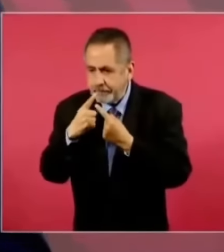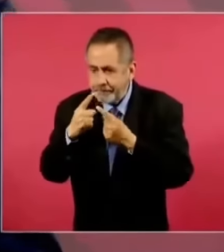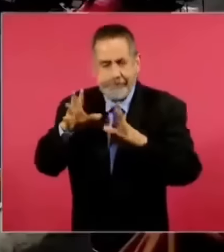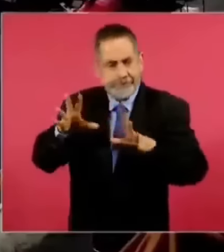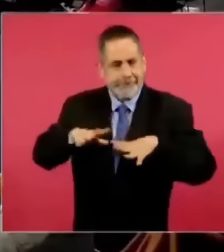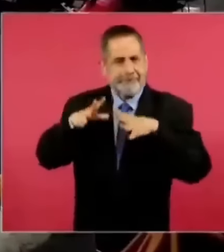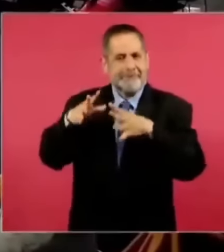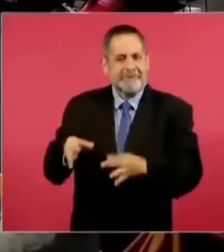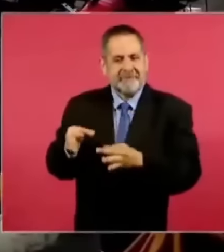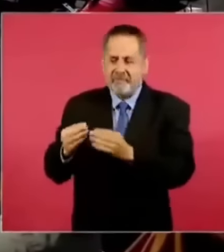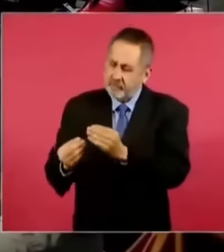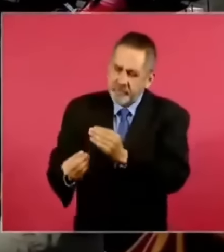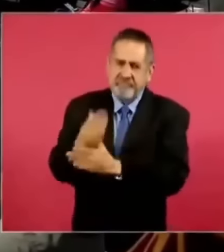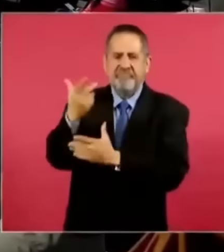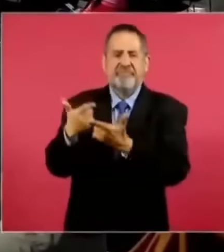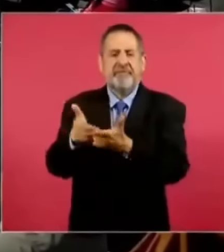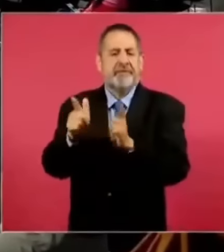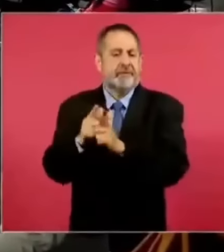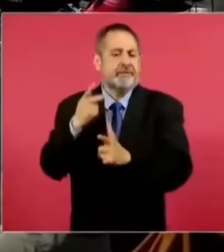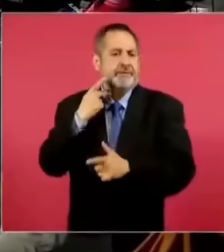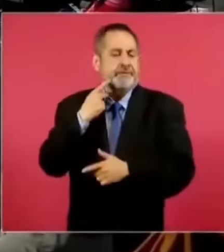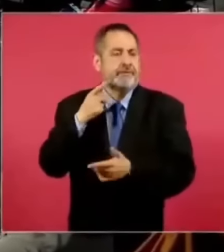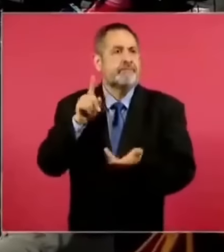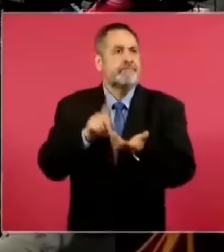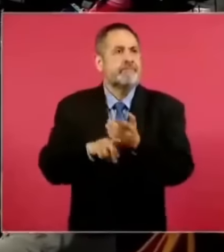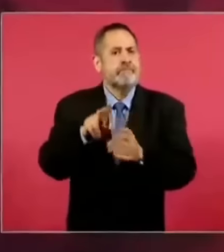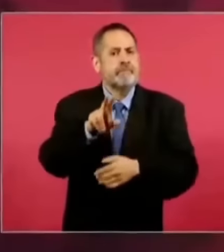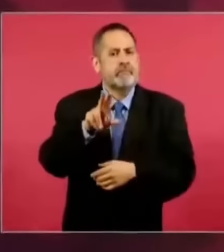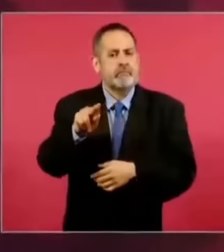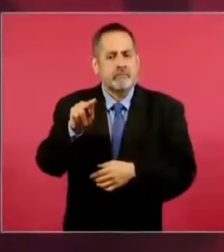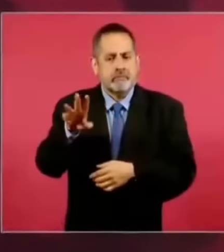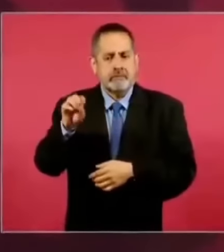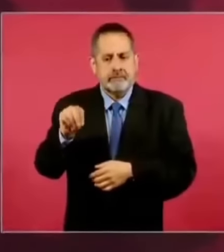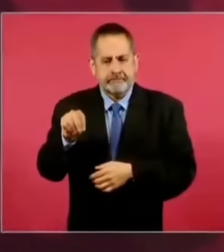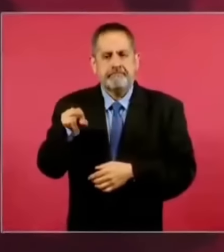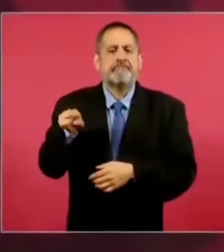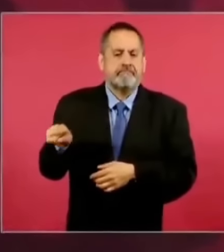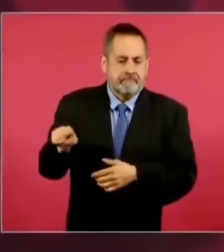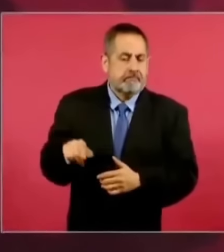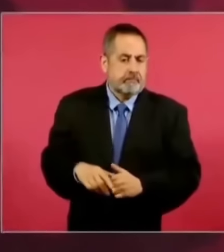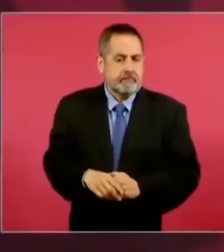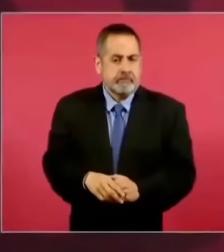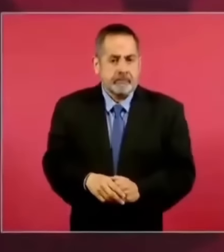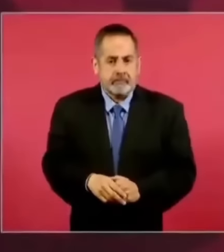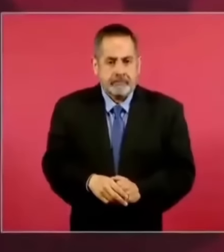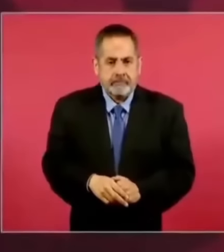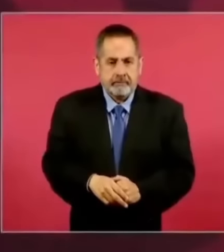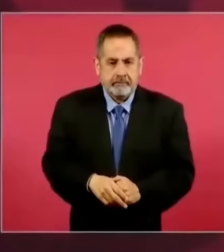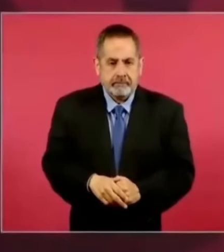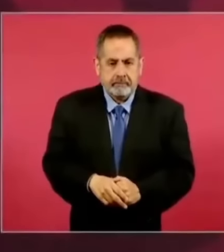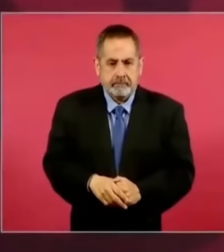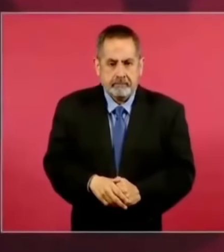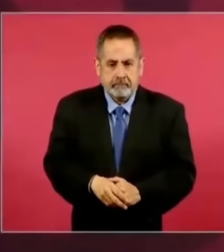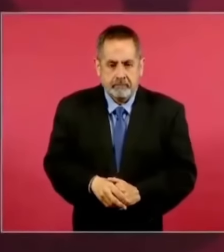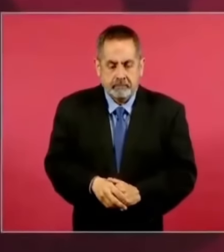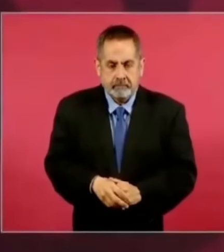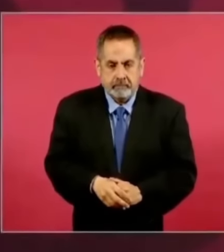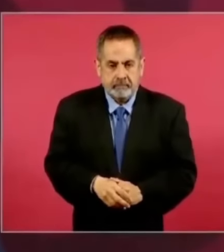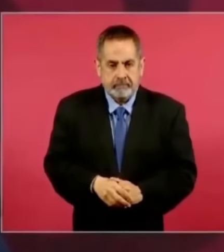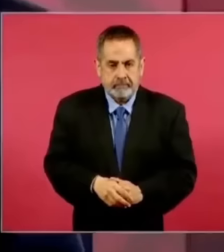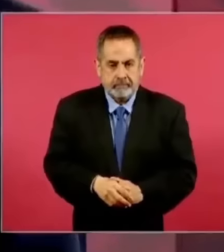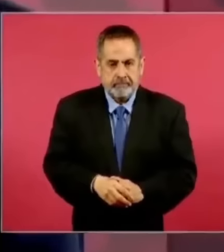en el 89 y